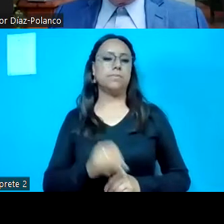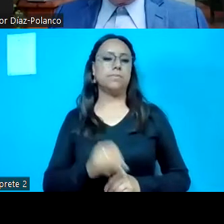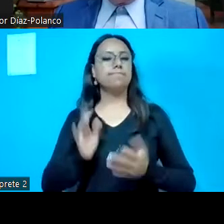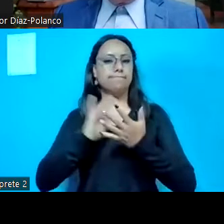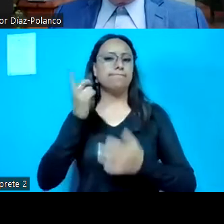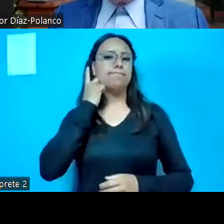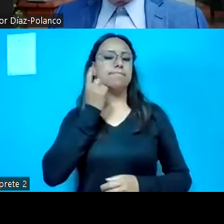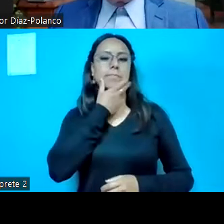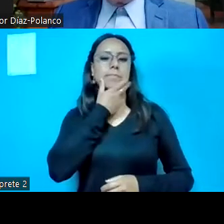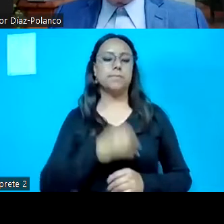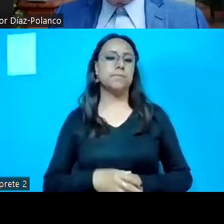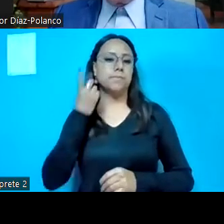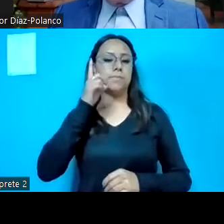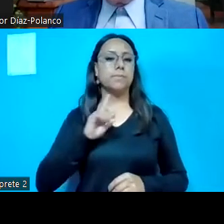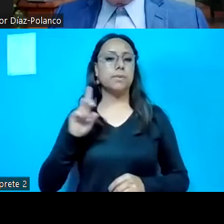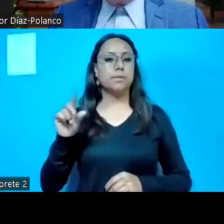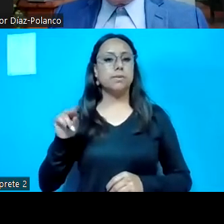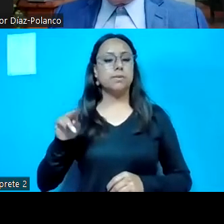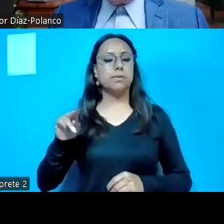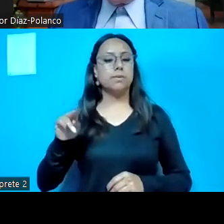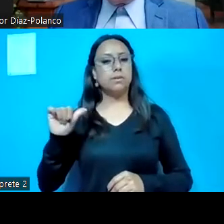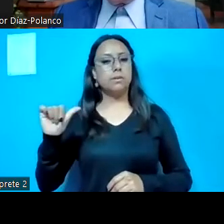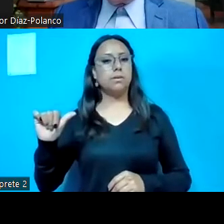diputado. Diputada Daniela Gisela Álvarez Camacho.